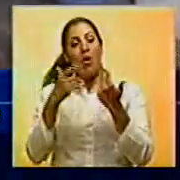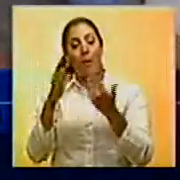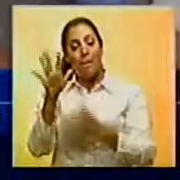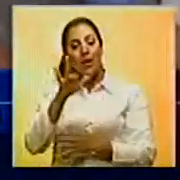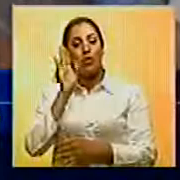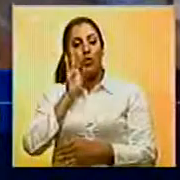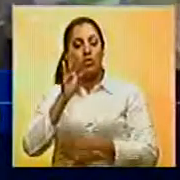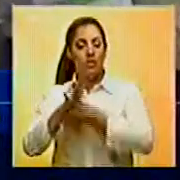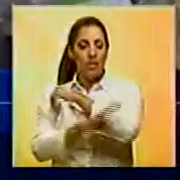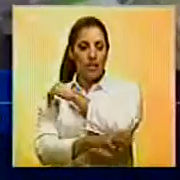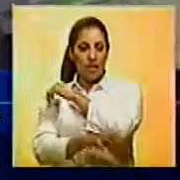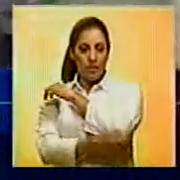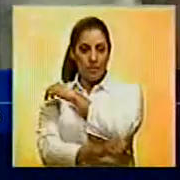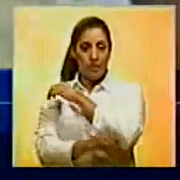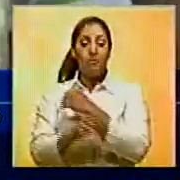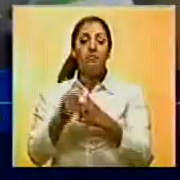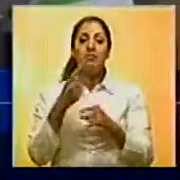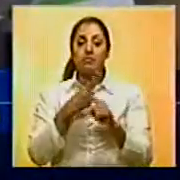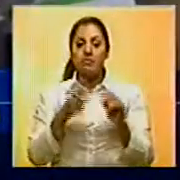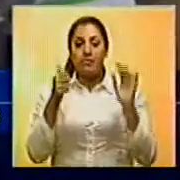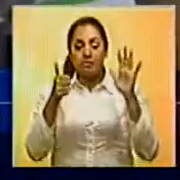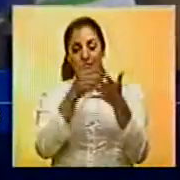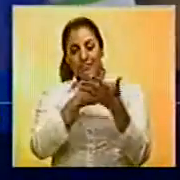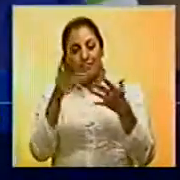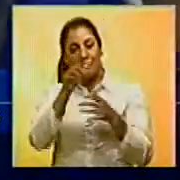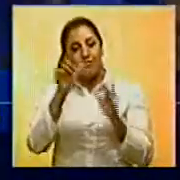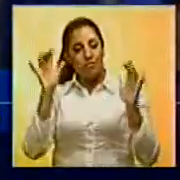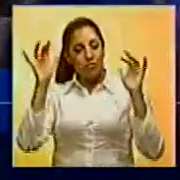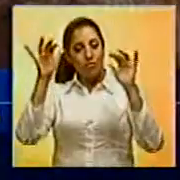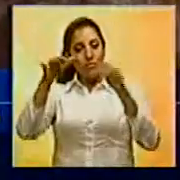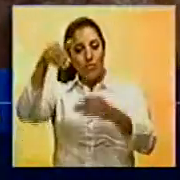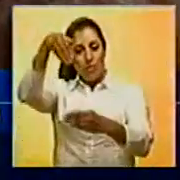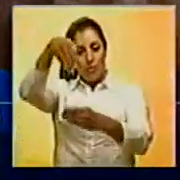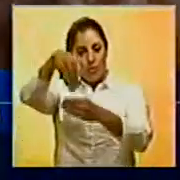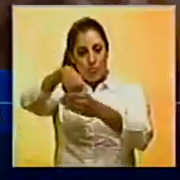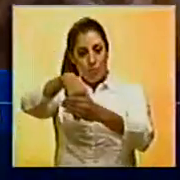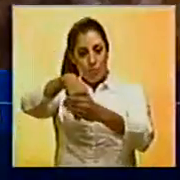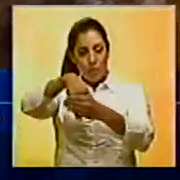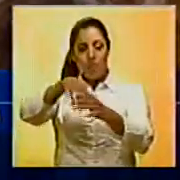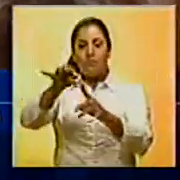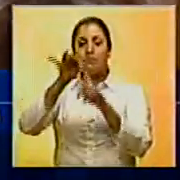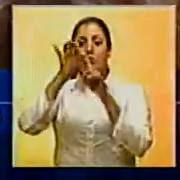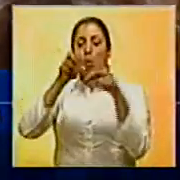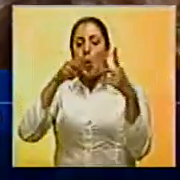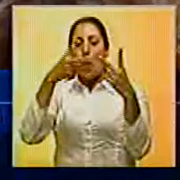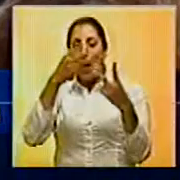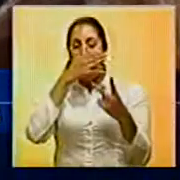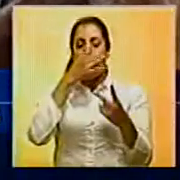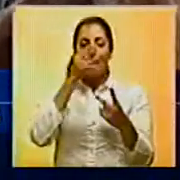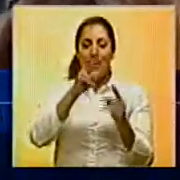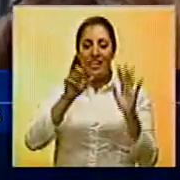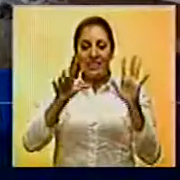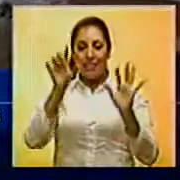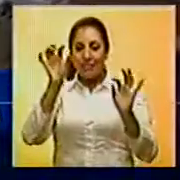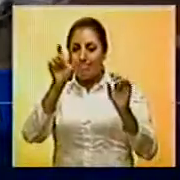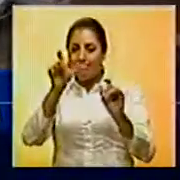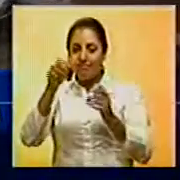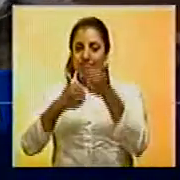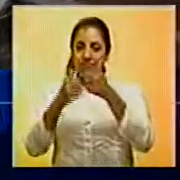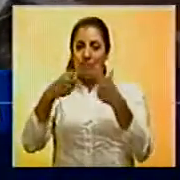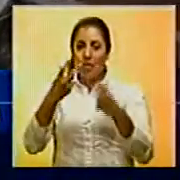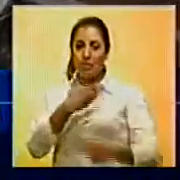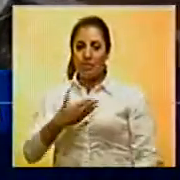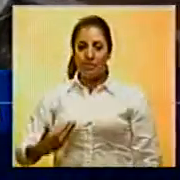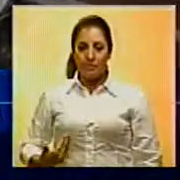presuntas irregularidades. Más de 6 millones de habitantes acudieron a las urnas para elegir entre 27 candidatos al